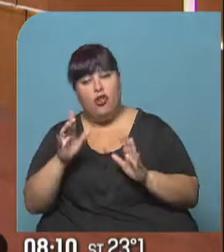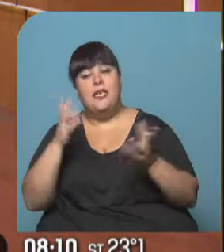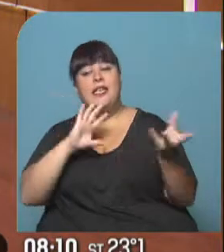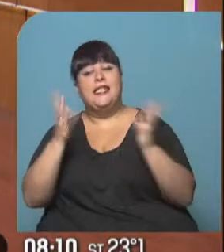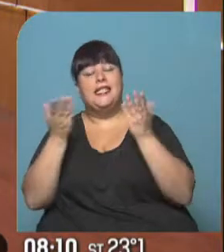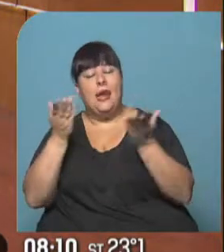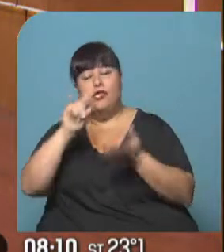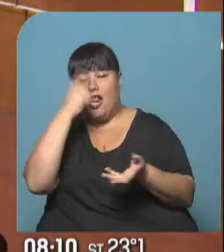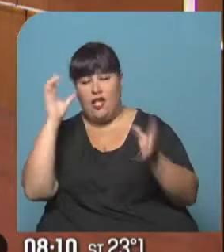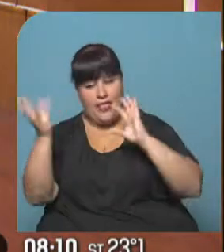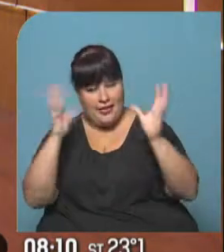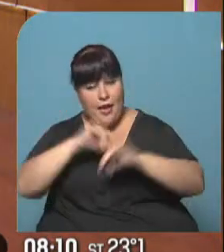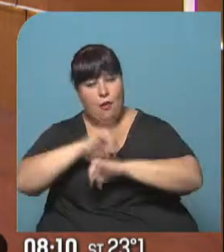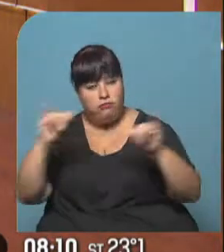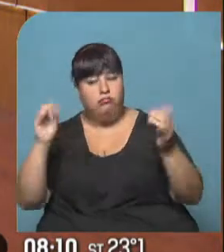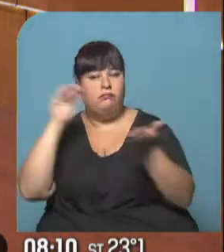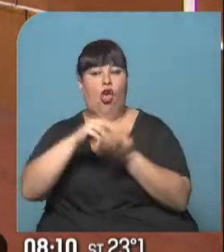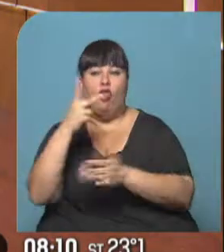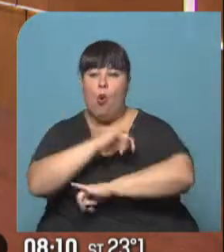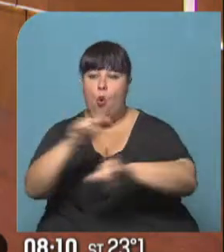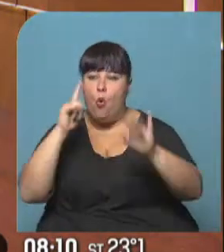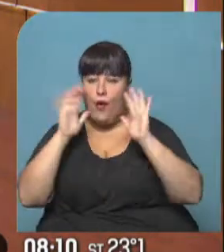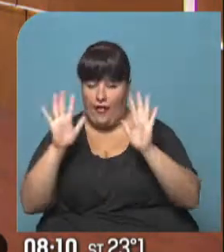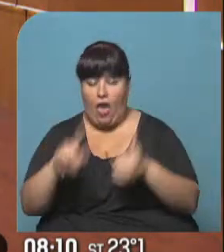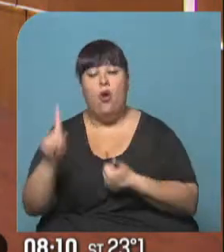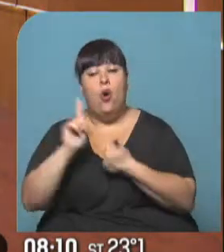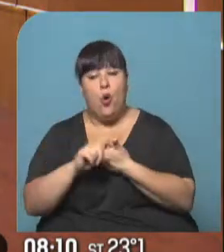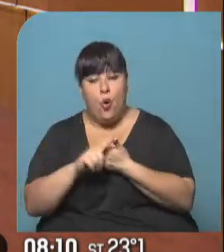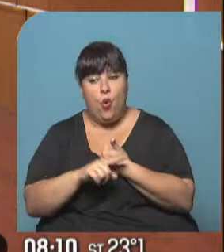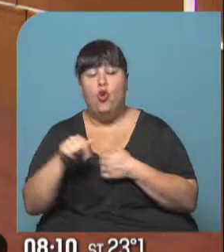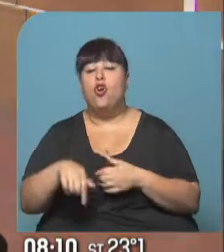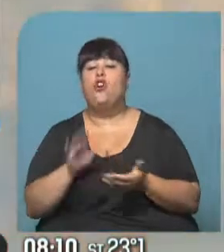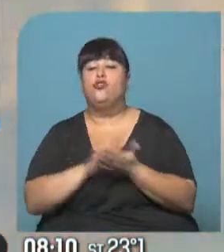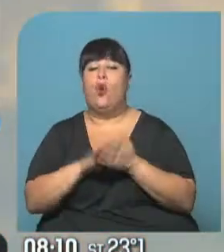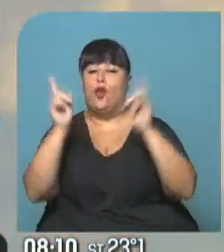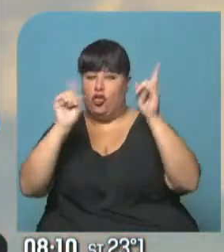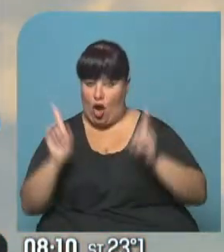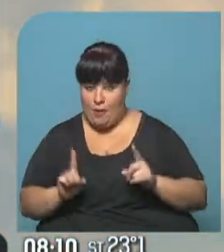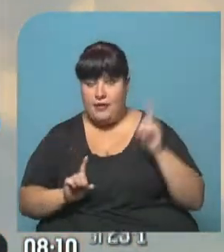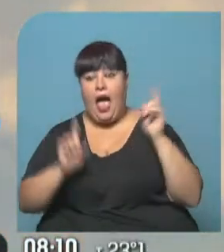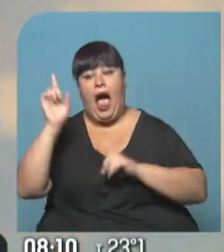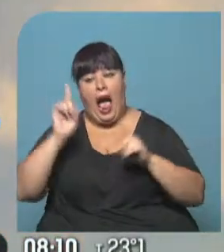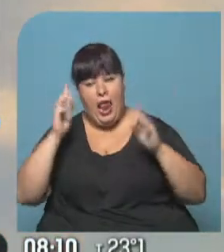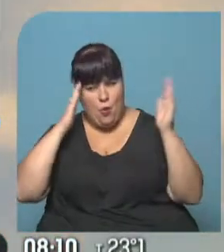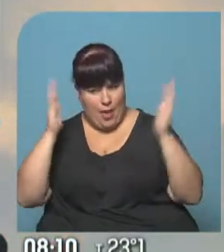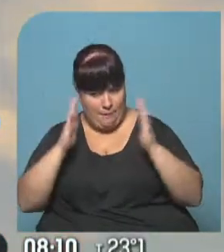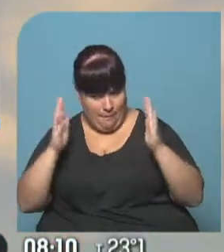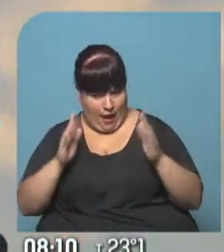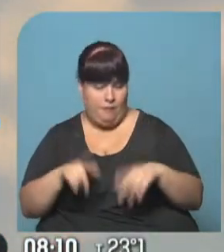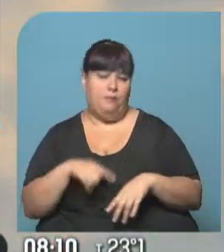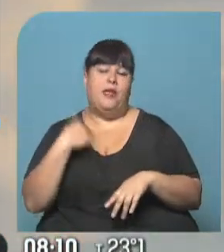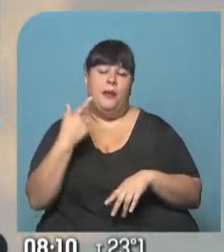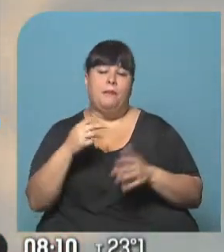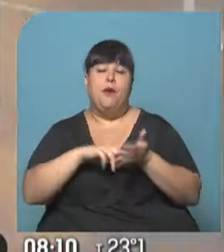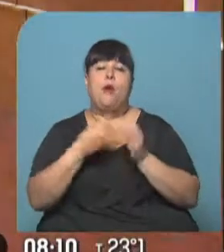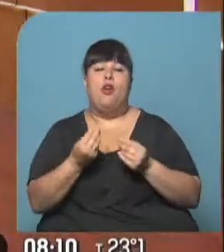Servicio Meteorológico Nacional ha actualizado dos avisos de alerta. El primero, en este caso, es por tormentas, algunas localmente fuertes y que van a